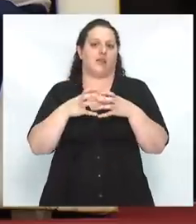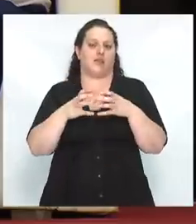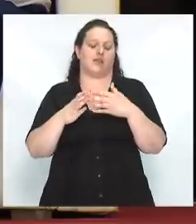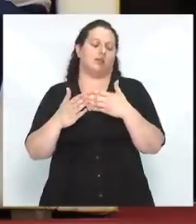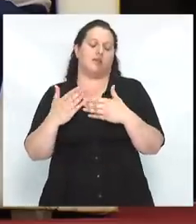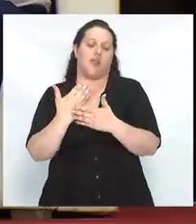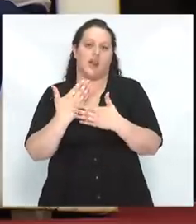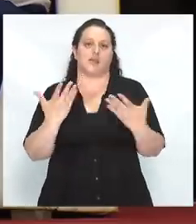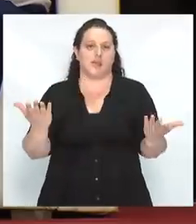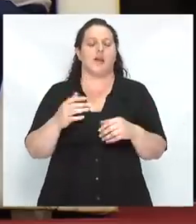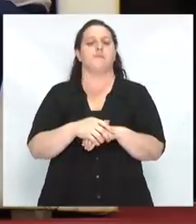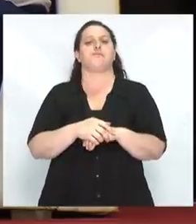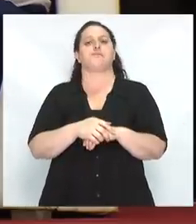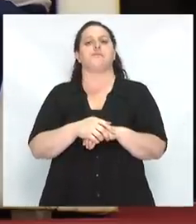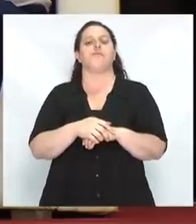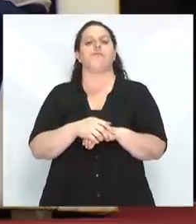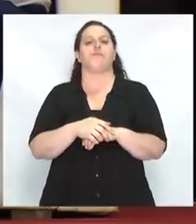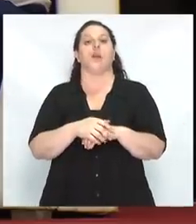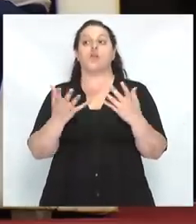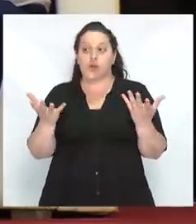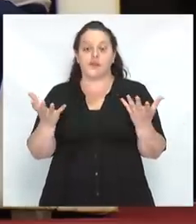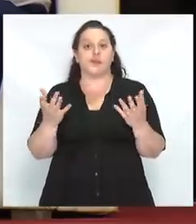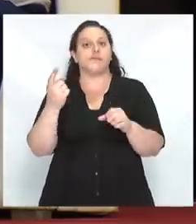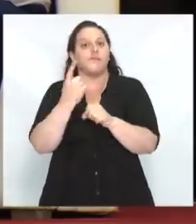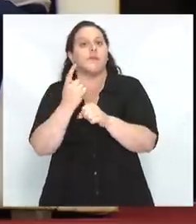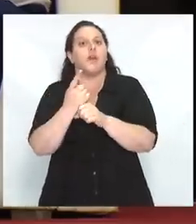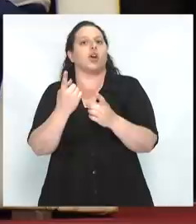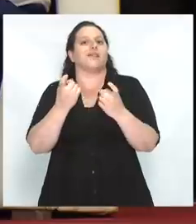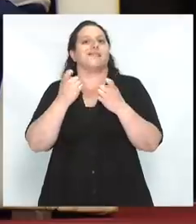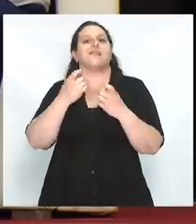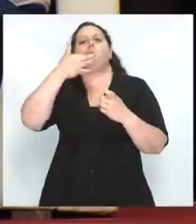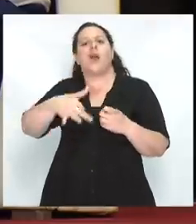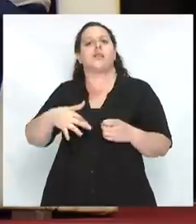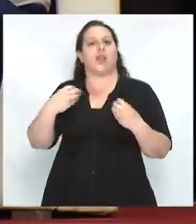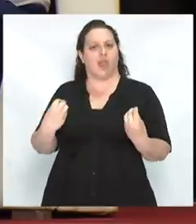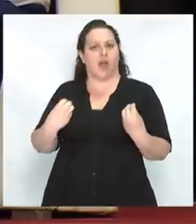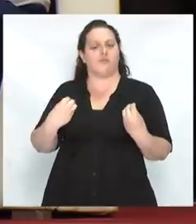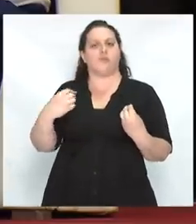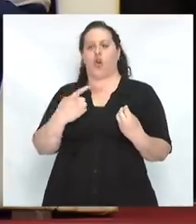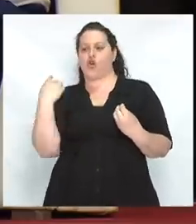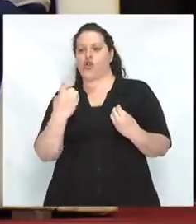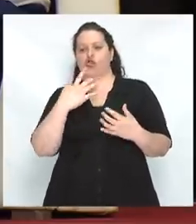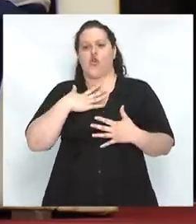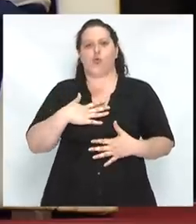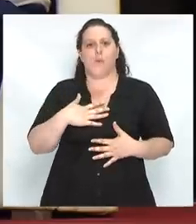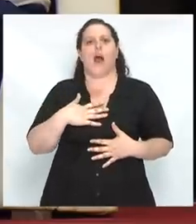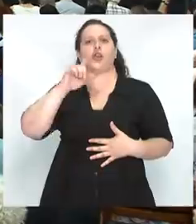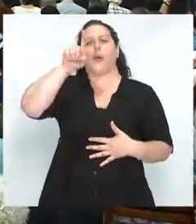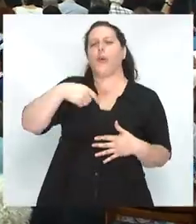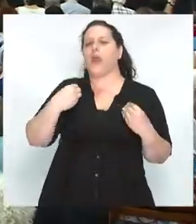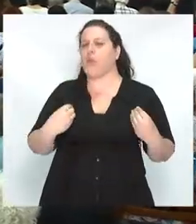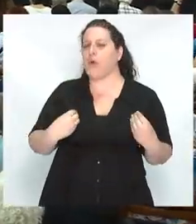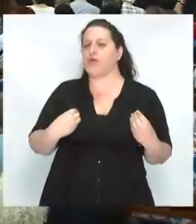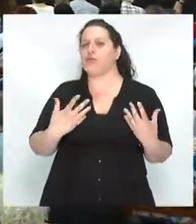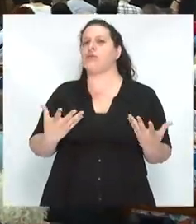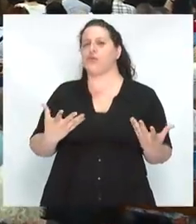qué puede hacer la izquierda, creo que pasa por entender de dónde venimos los seres humanos. Y ahí simplemente les